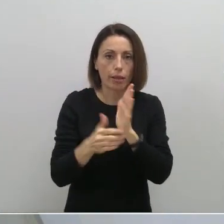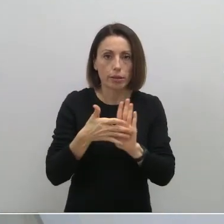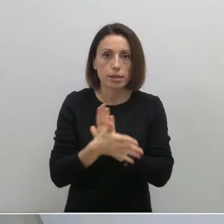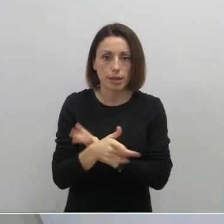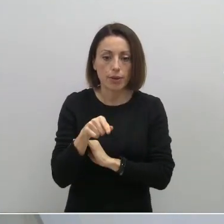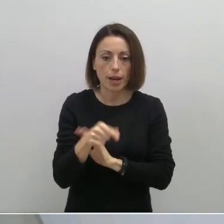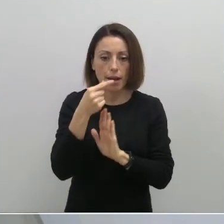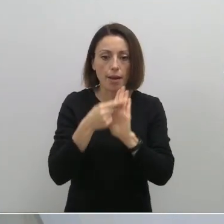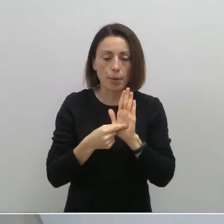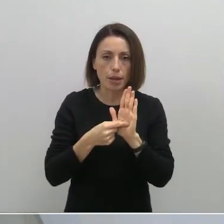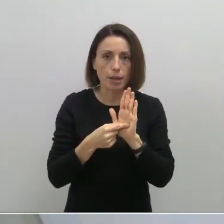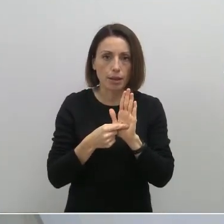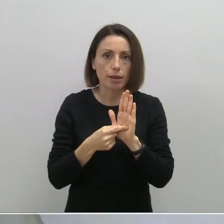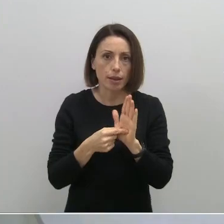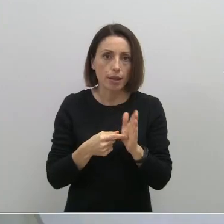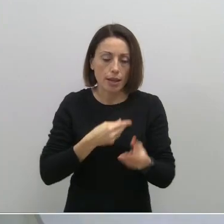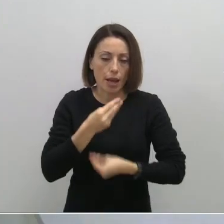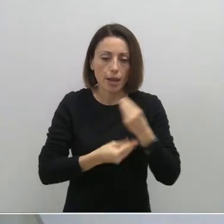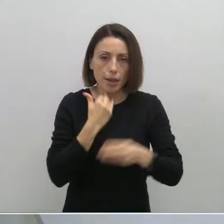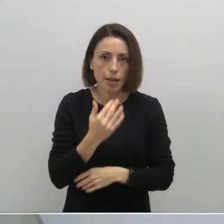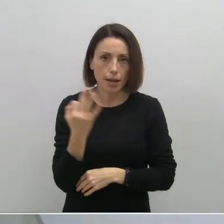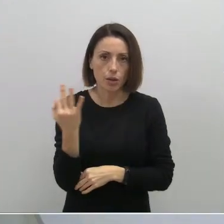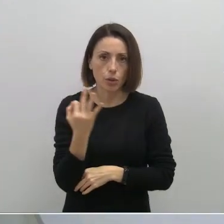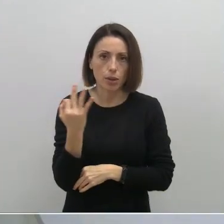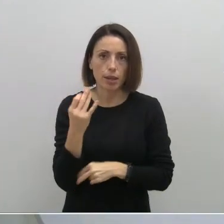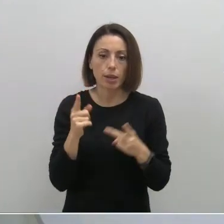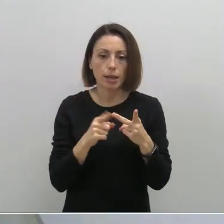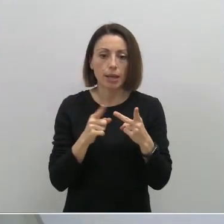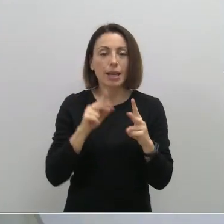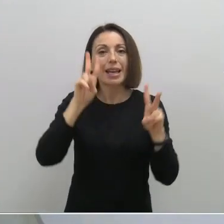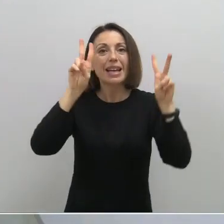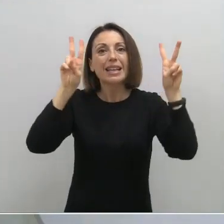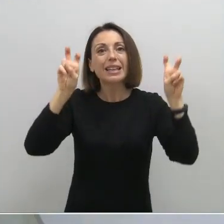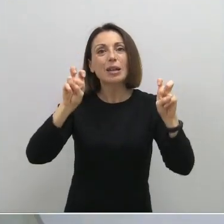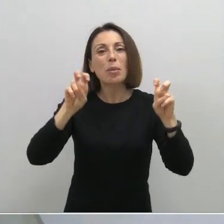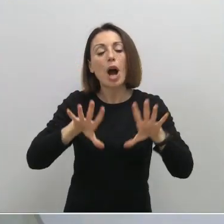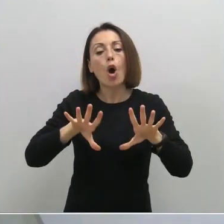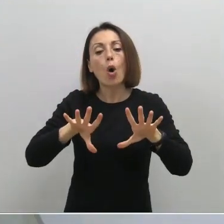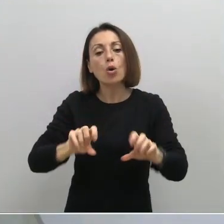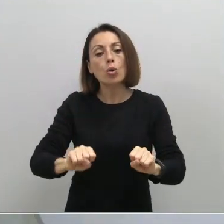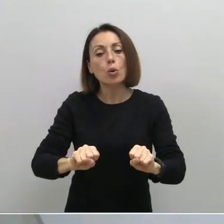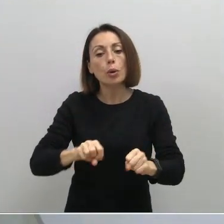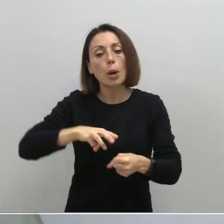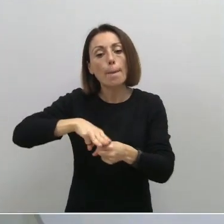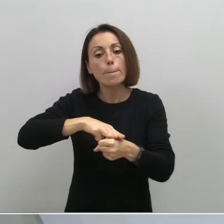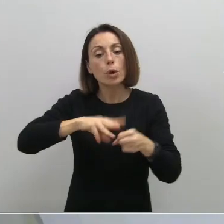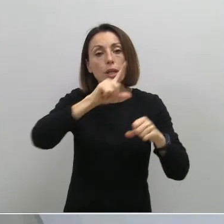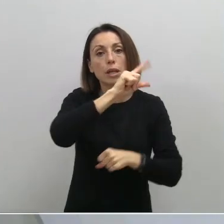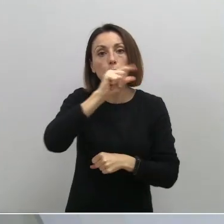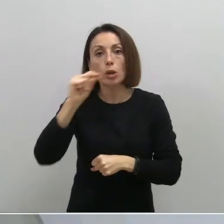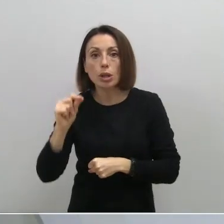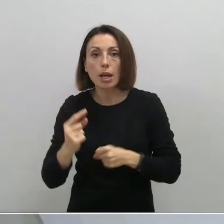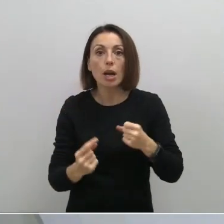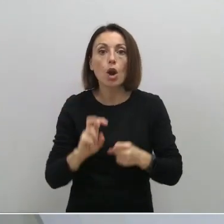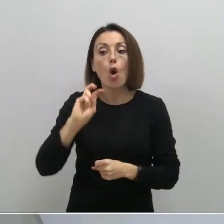medidas en ese punto concreto. Respecto al tema de la ocupación, tenemos municipios al 100, municipios al